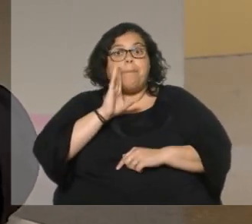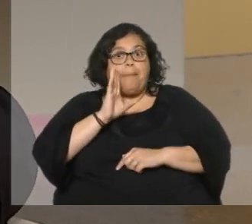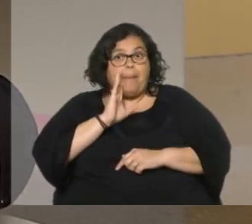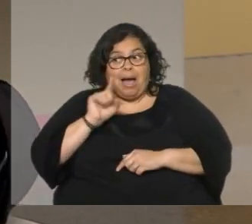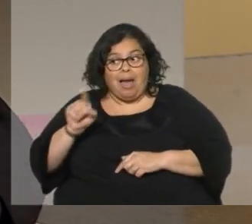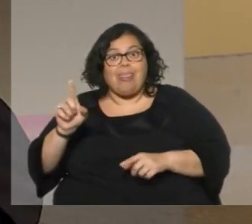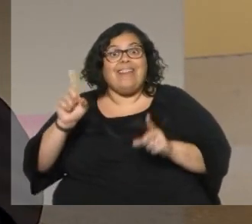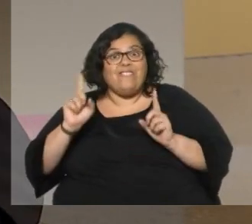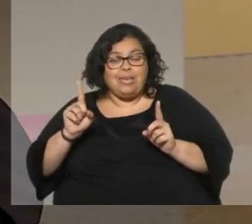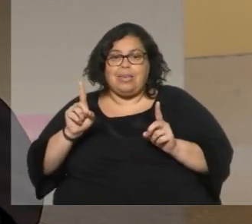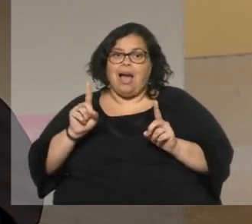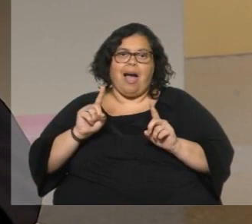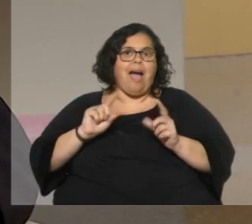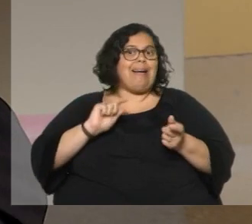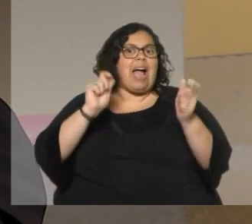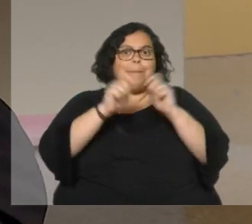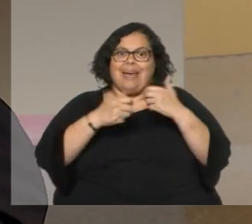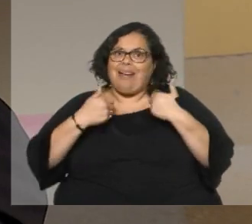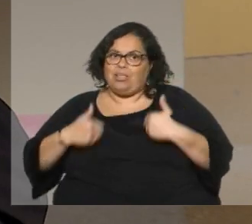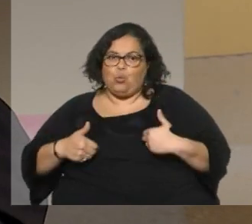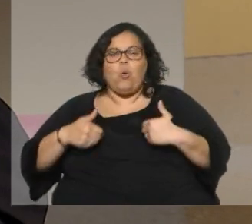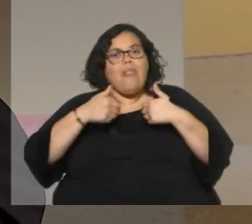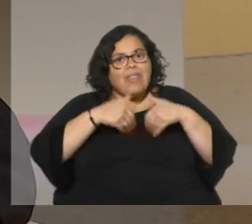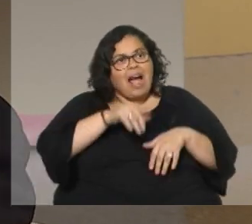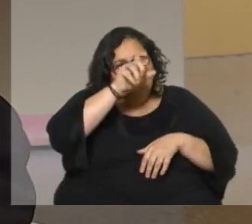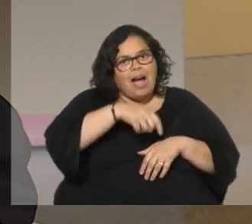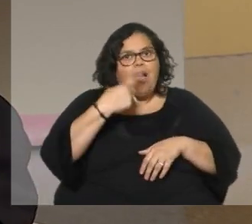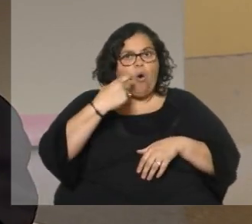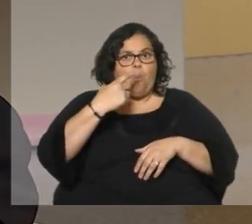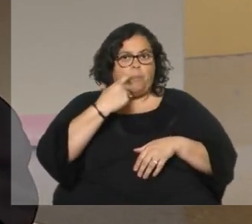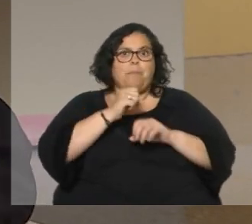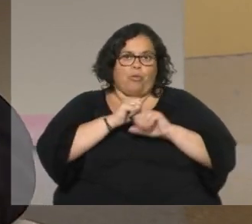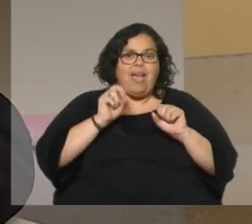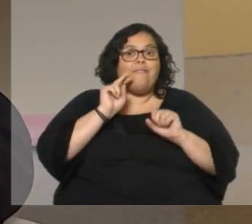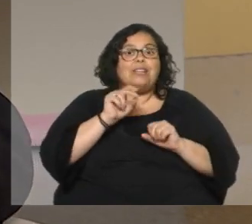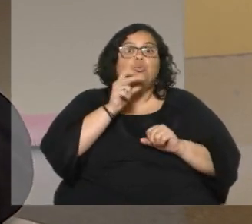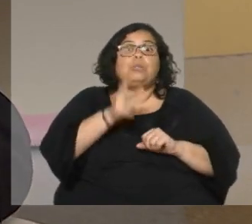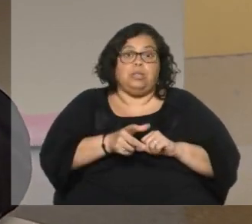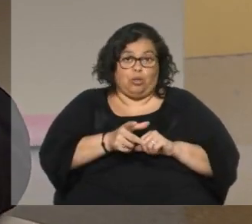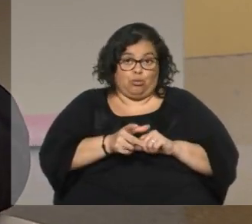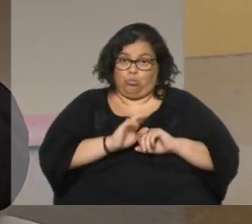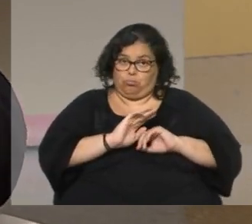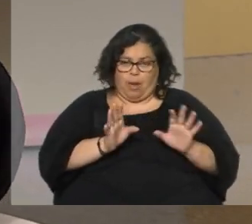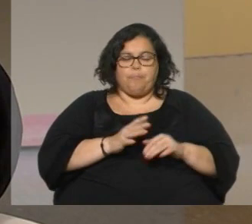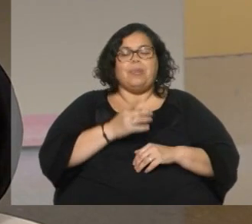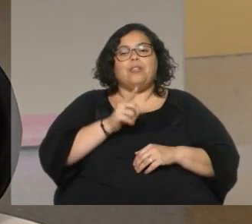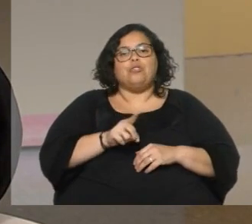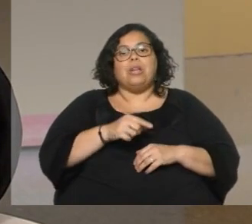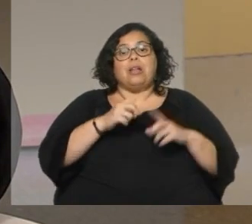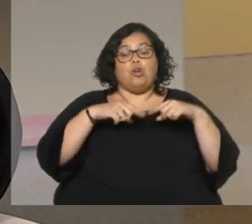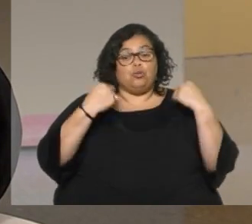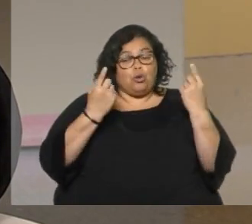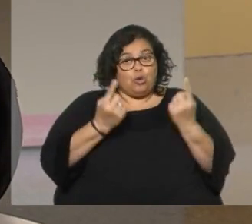actitud y dejaba ver a los hijos por parte del padre nosotros casi por